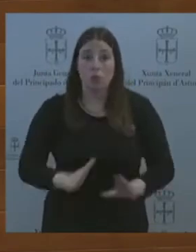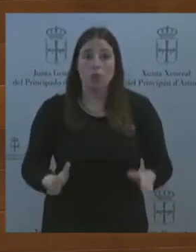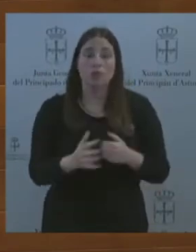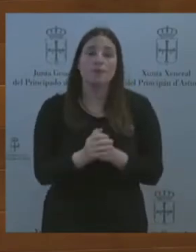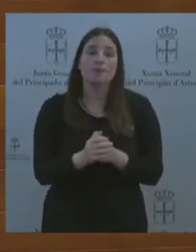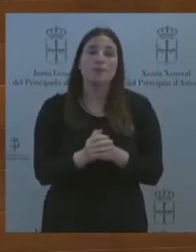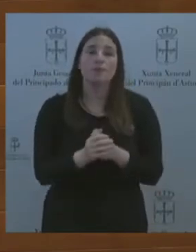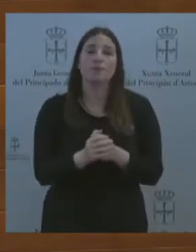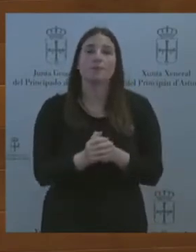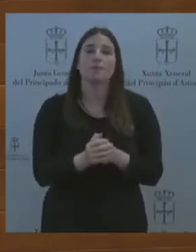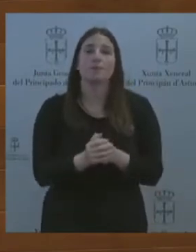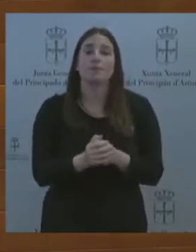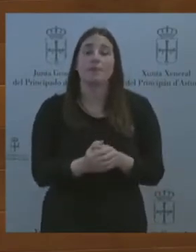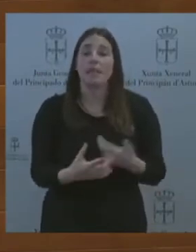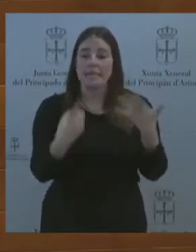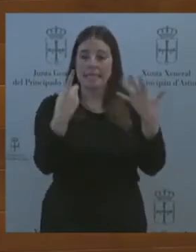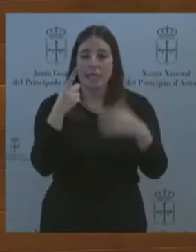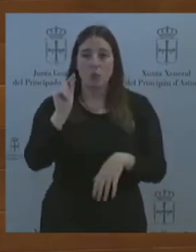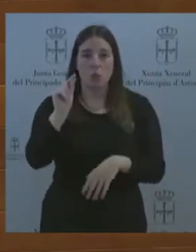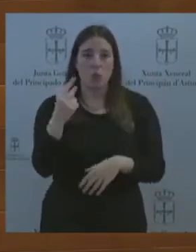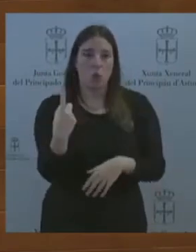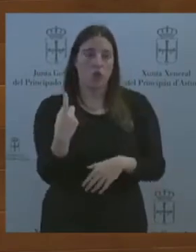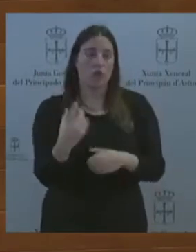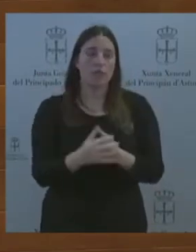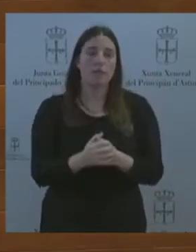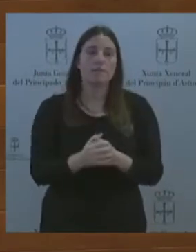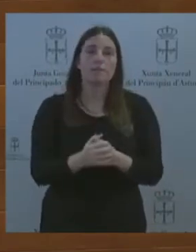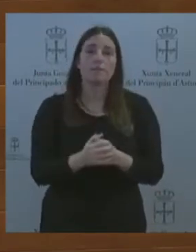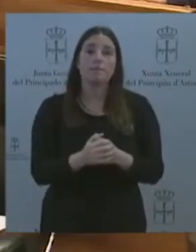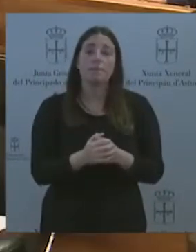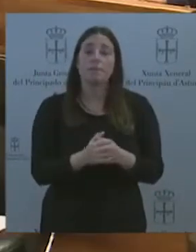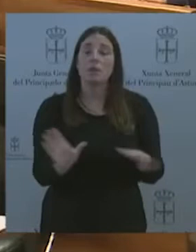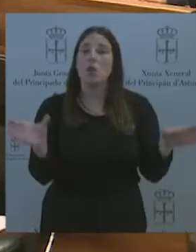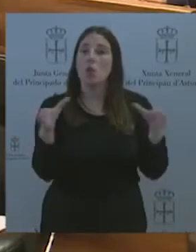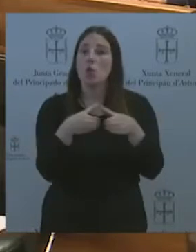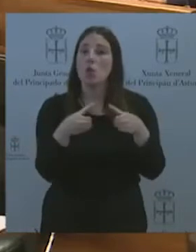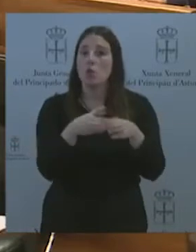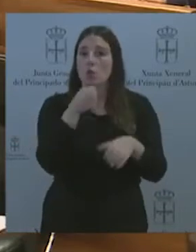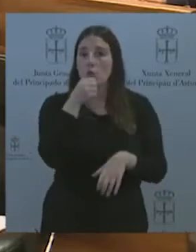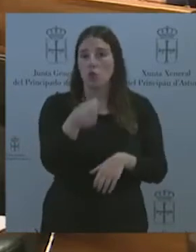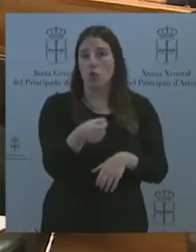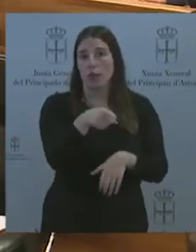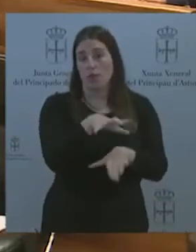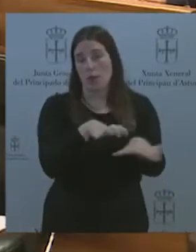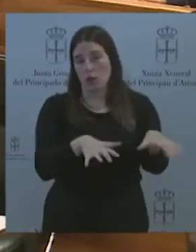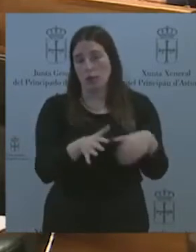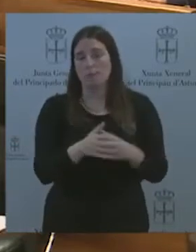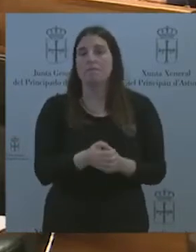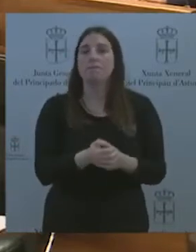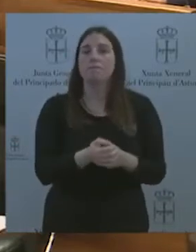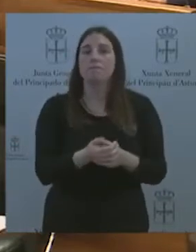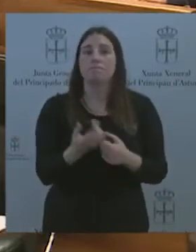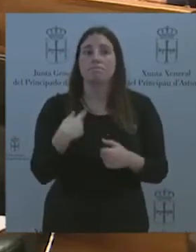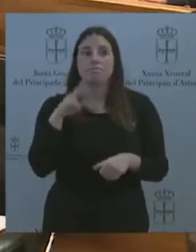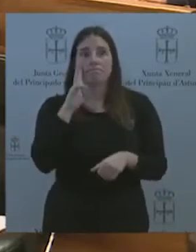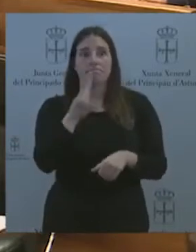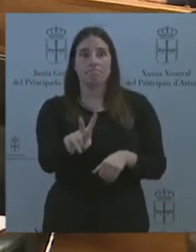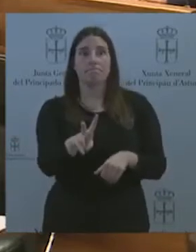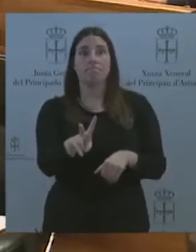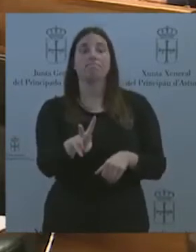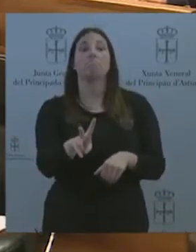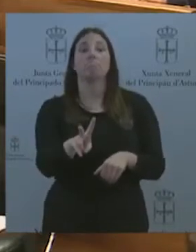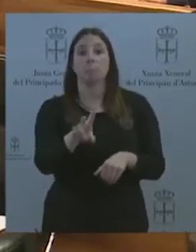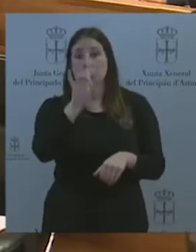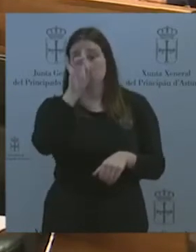con el Partido Socialista, el partido mayoritario. Asistimos con asombro a la parrilla de novedades presentadas por el presidente